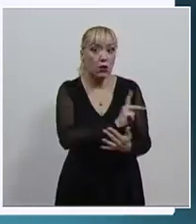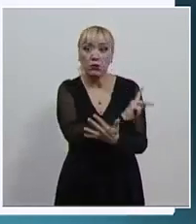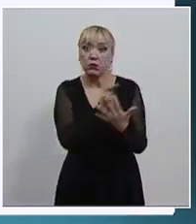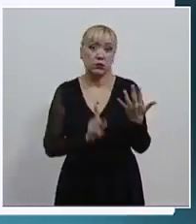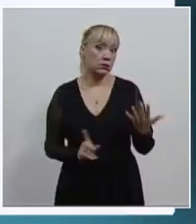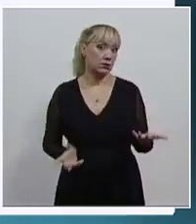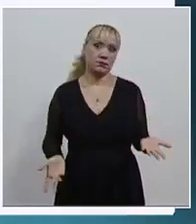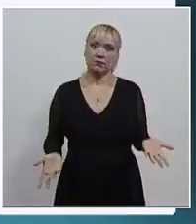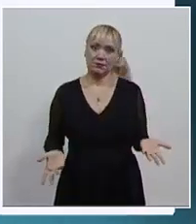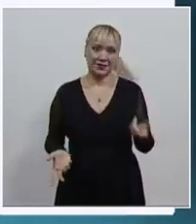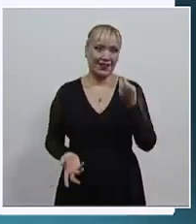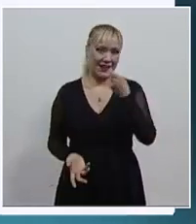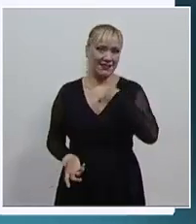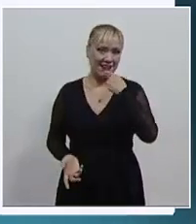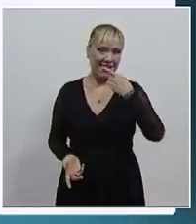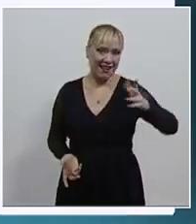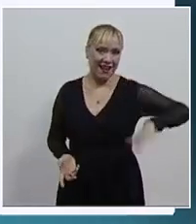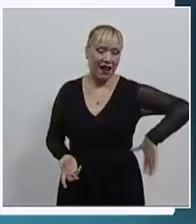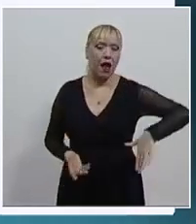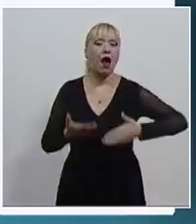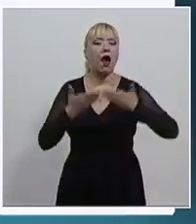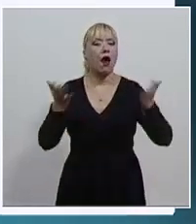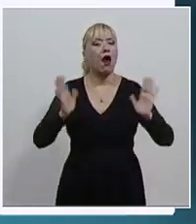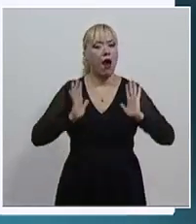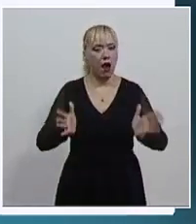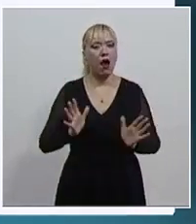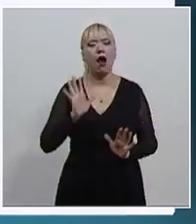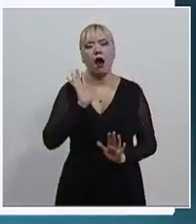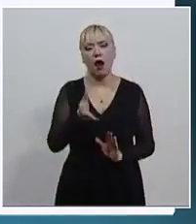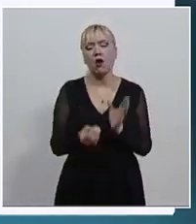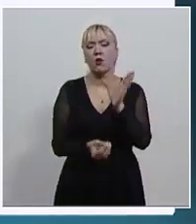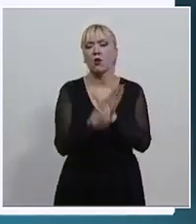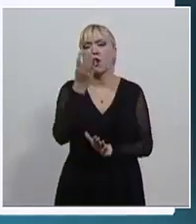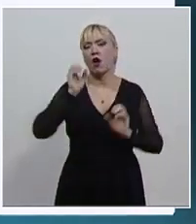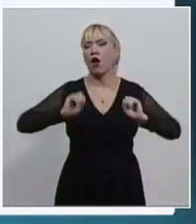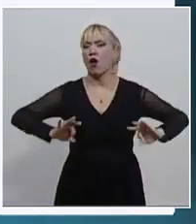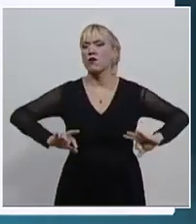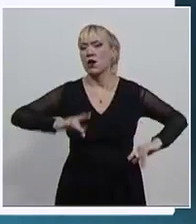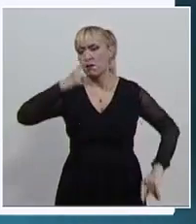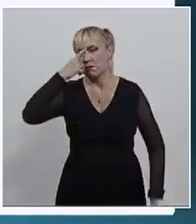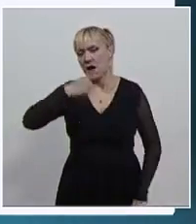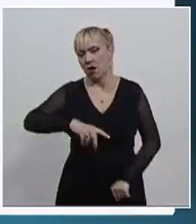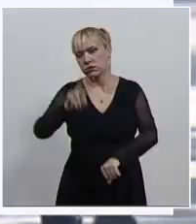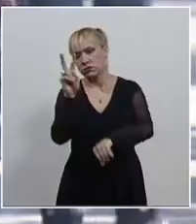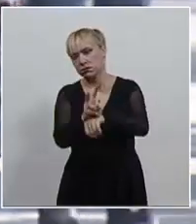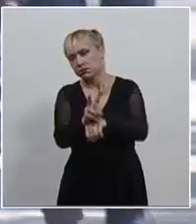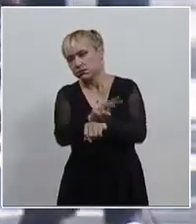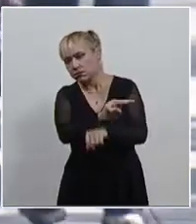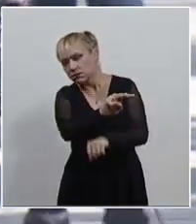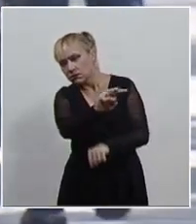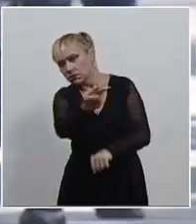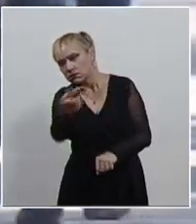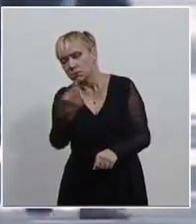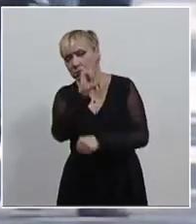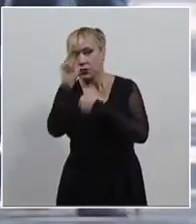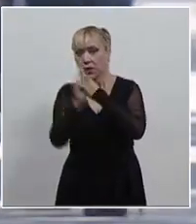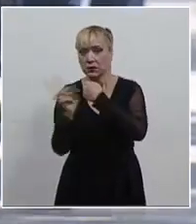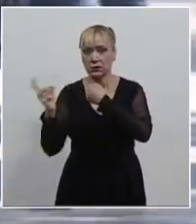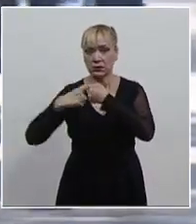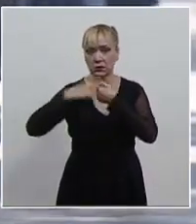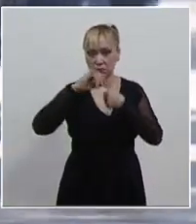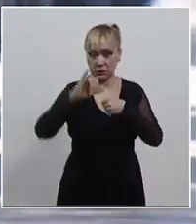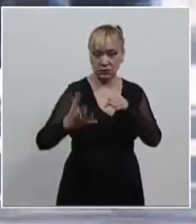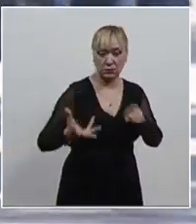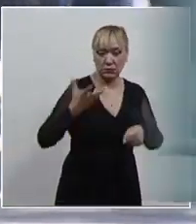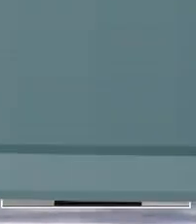Agregó que la Comisión ya cuenta con un observatorio cuya función es dar seguimiento a las acciones que emprenden los estados para reparar los derechos